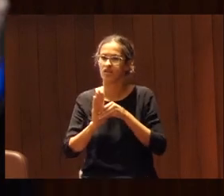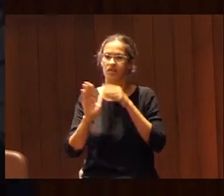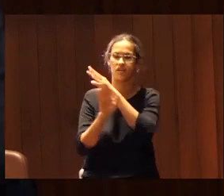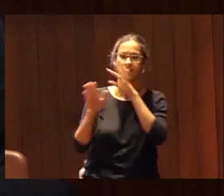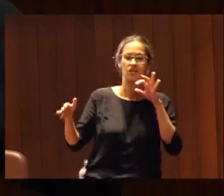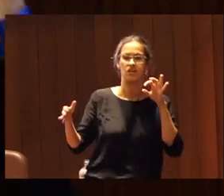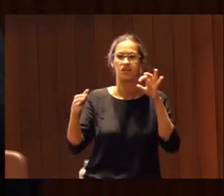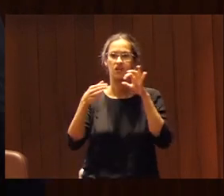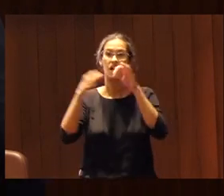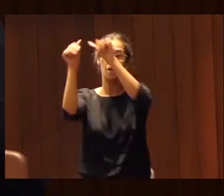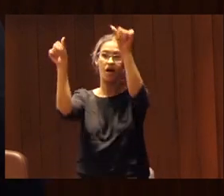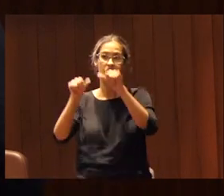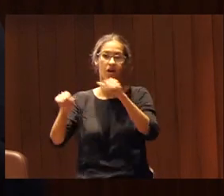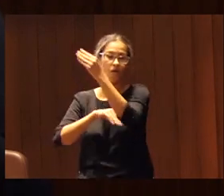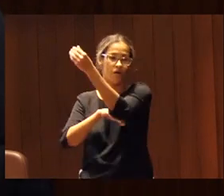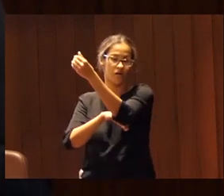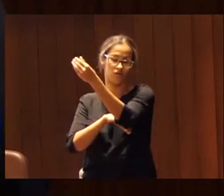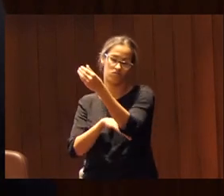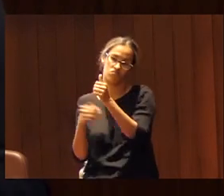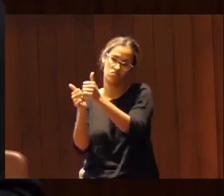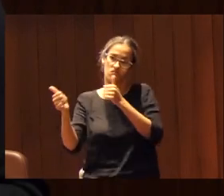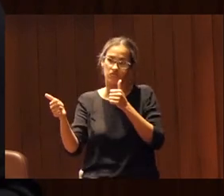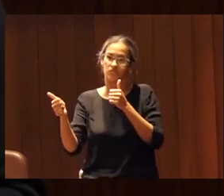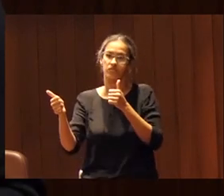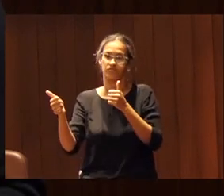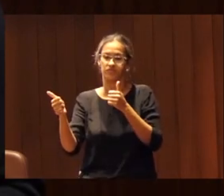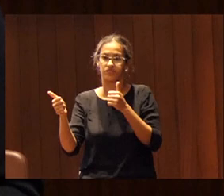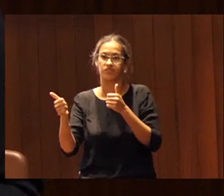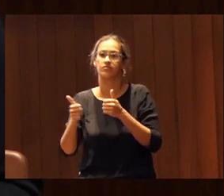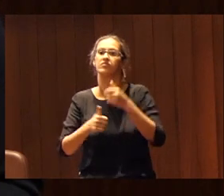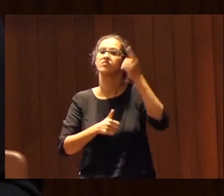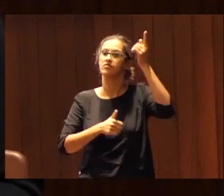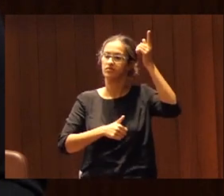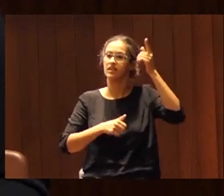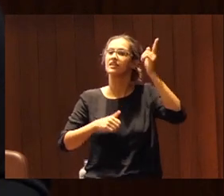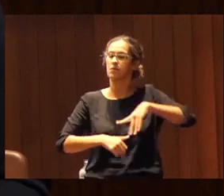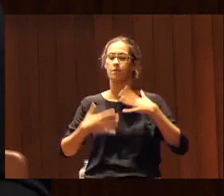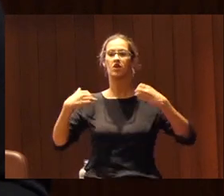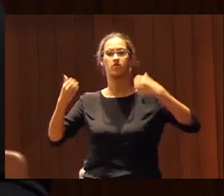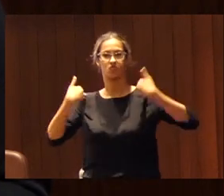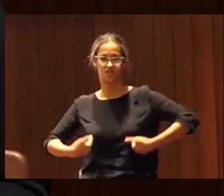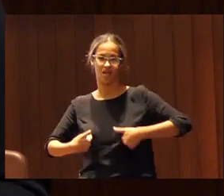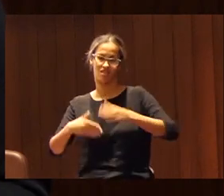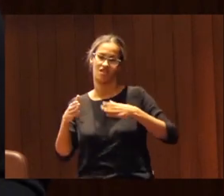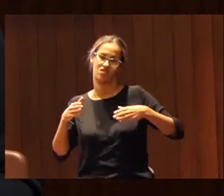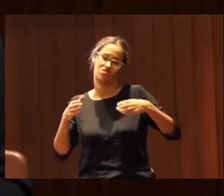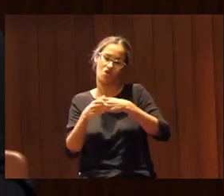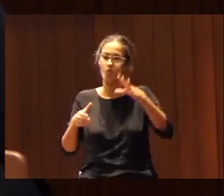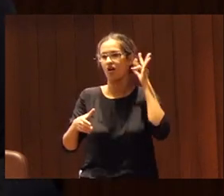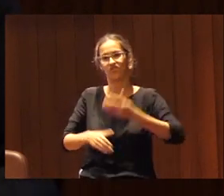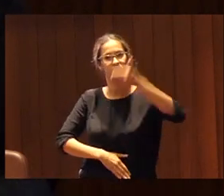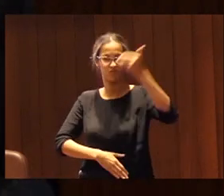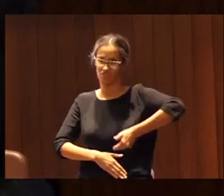referentes y referentes en todos los niveles y el empoderamiento corporal de las mujeres fundamental muchas gracias